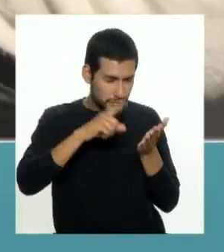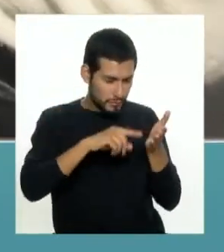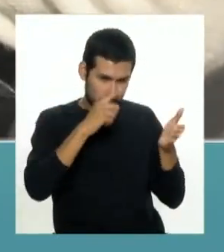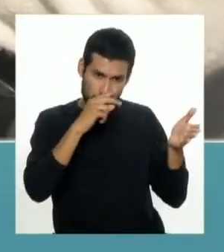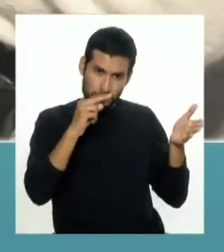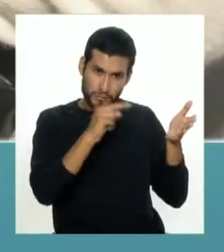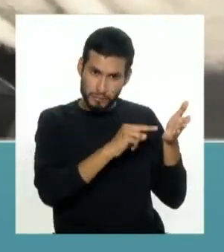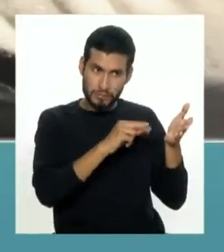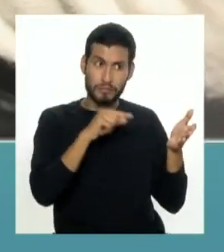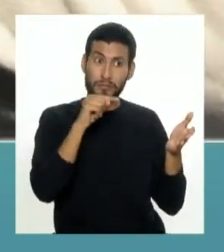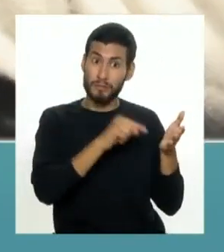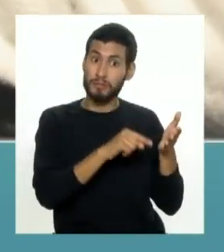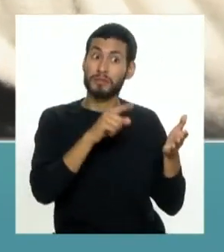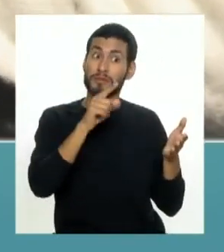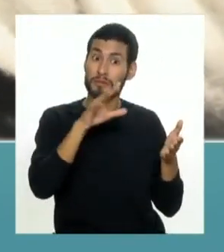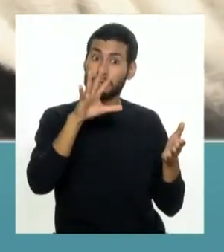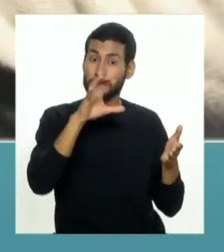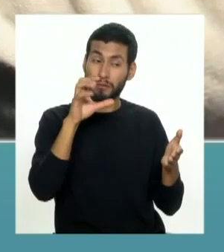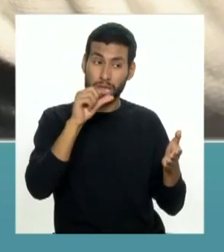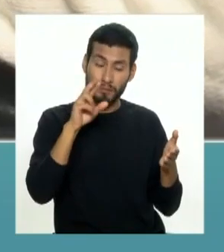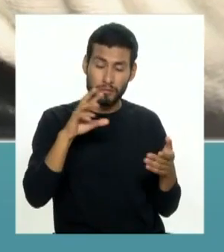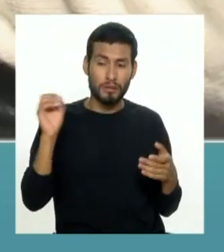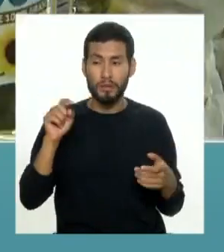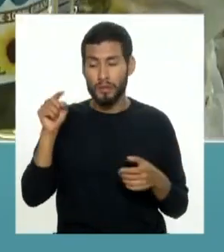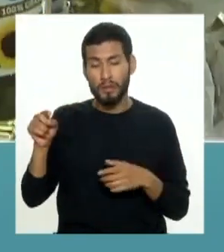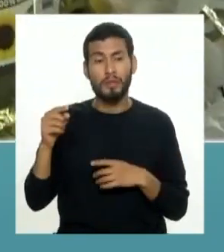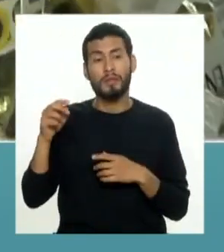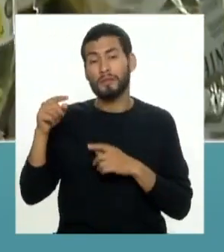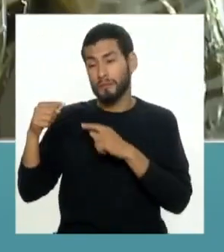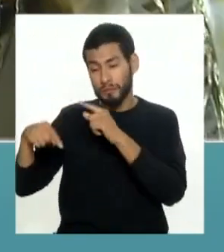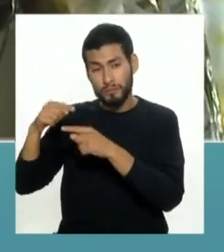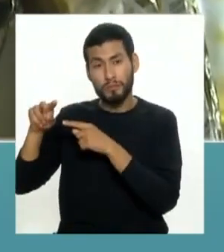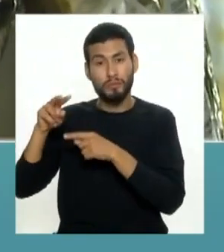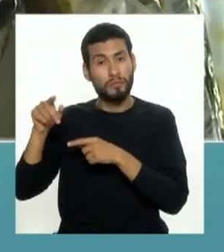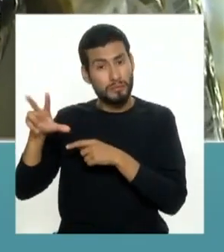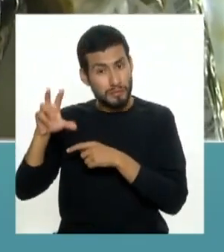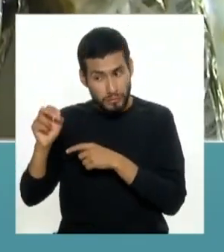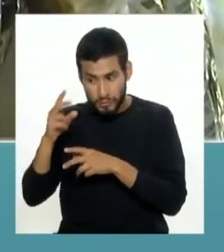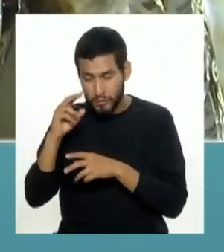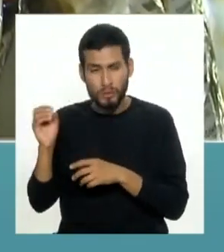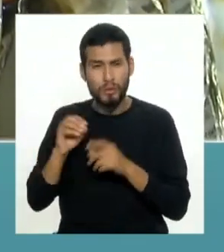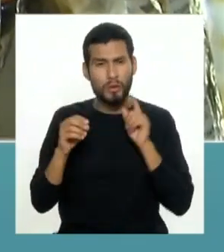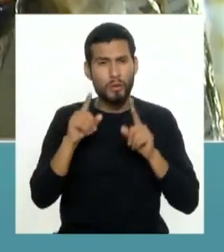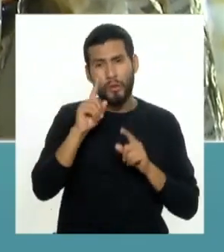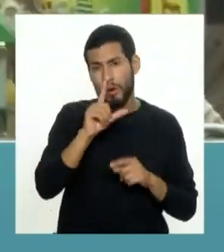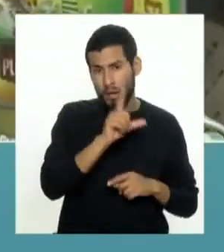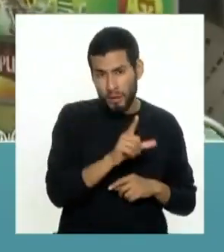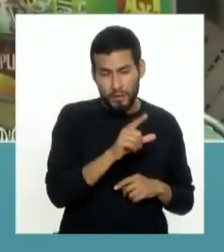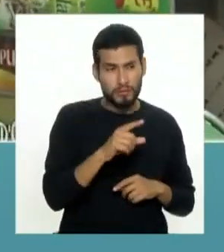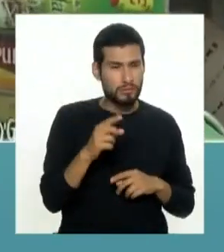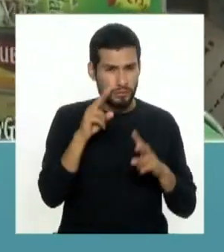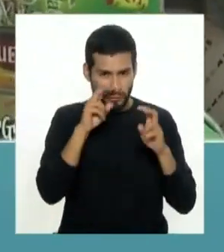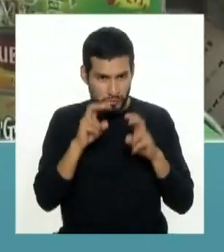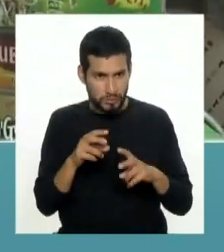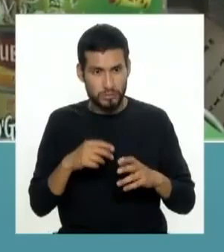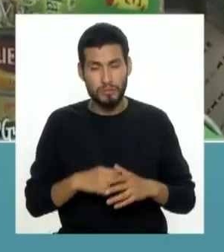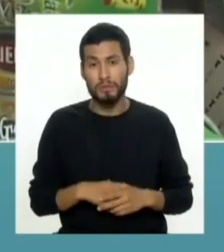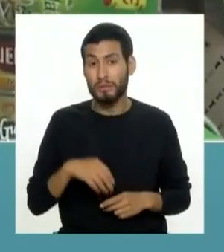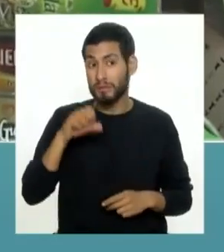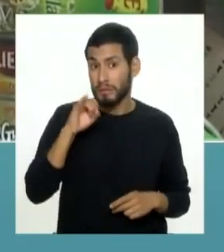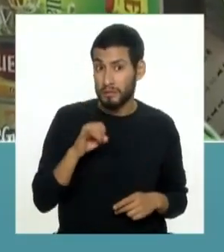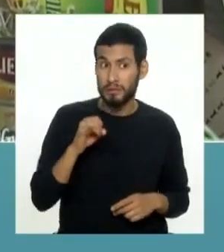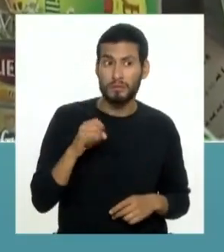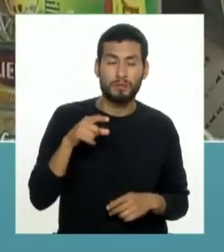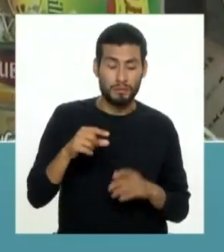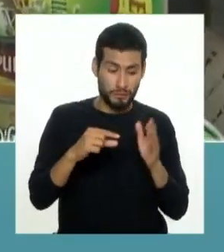saber esto tiene que tener 500 o esto tiene que traer 20 rollos o esto tiene que traer un litro de gel o lo que sea si usted